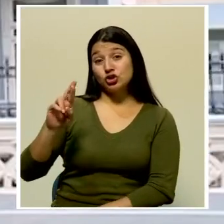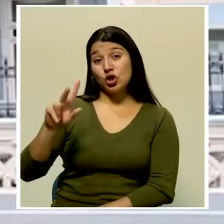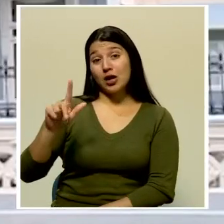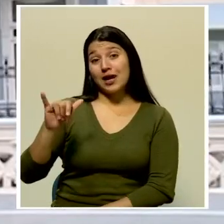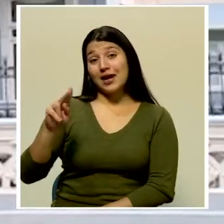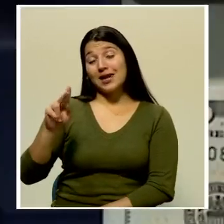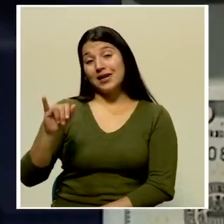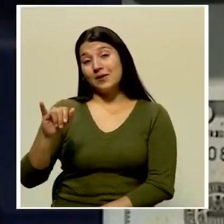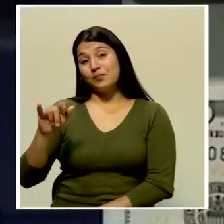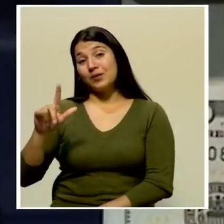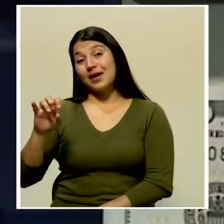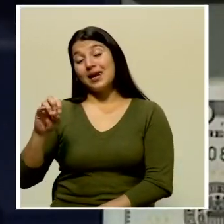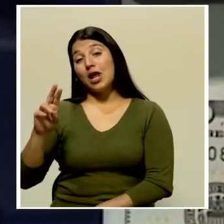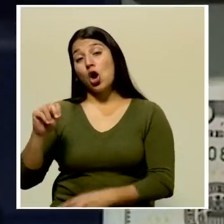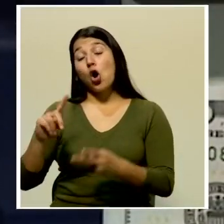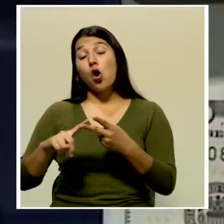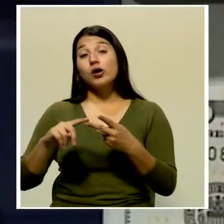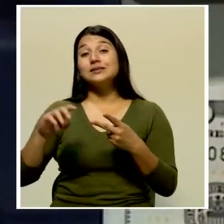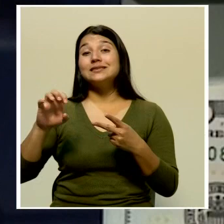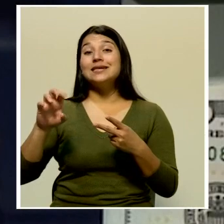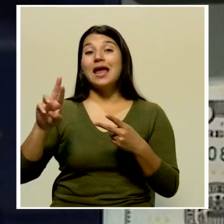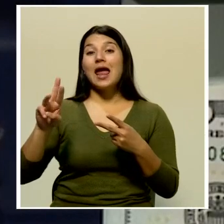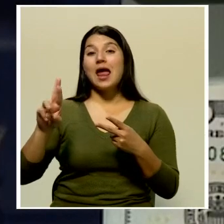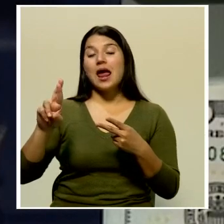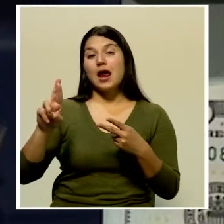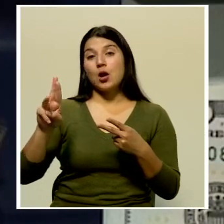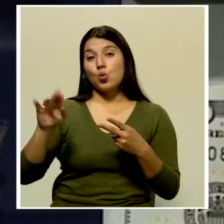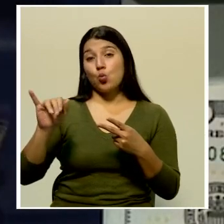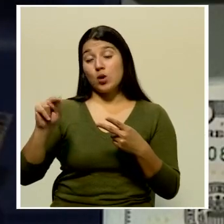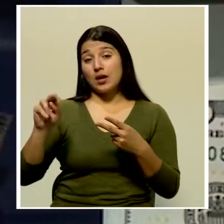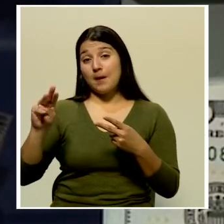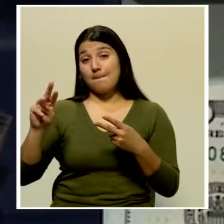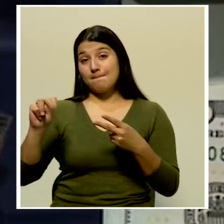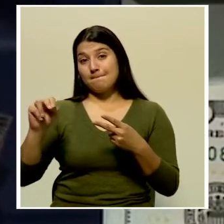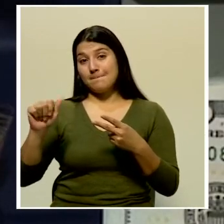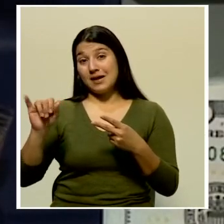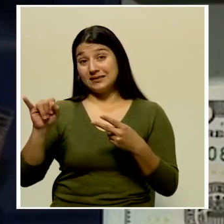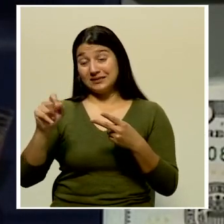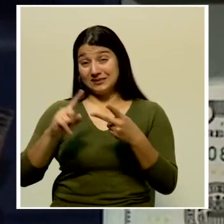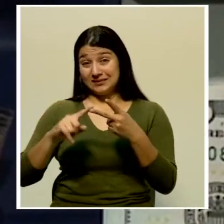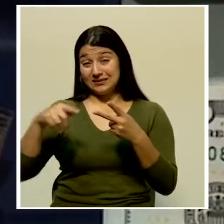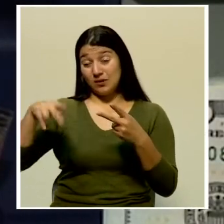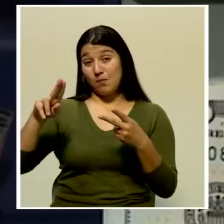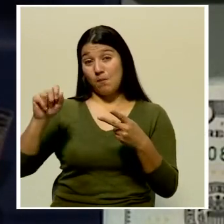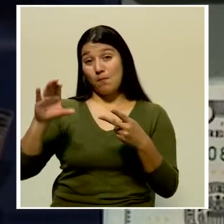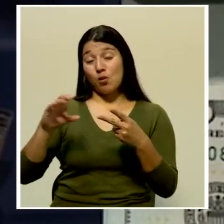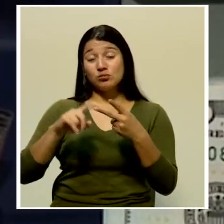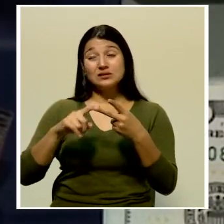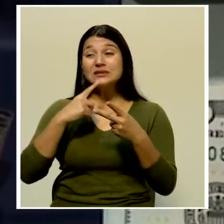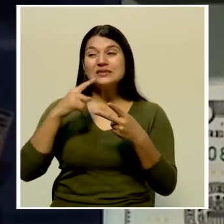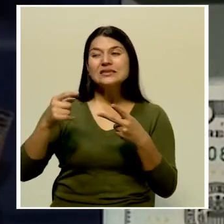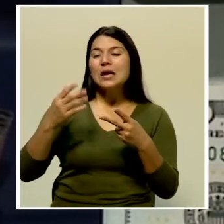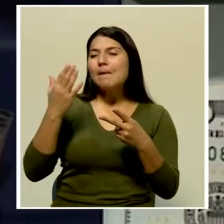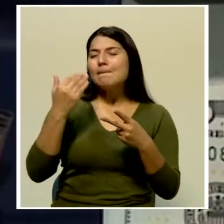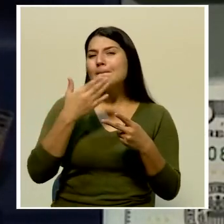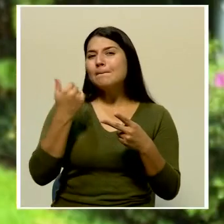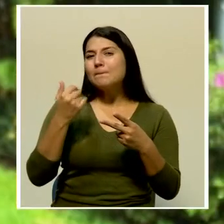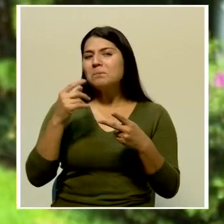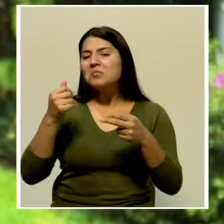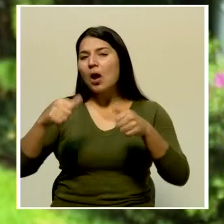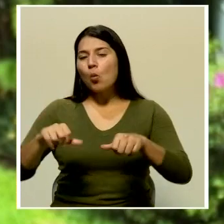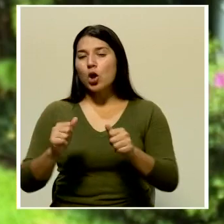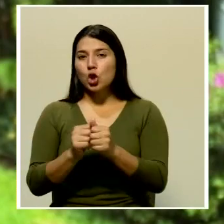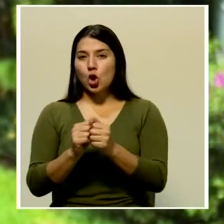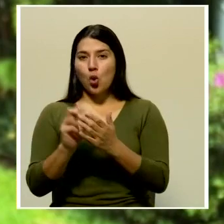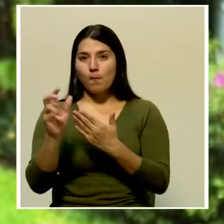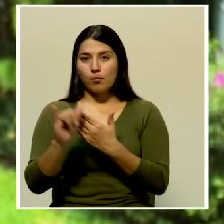Erwin Macís, coinciden en que si se va a exonerar el IVA, se deben obtener los recursos de otra partida, por lo que apoyan el proyecto. Ahí